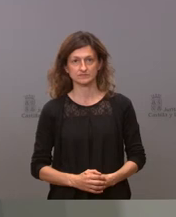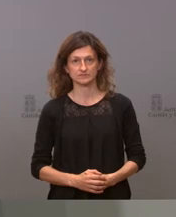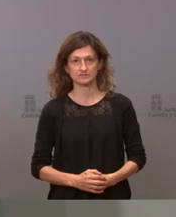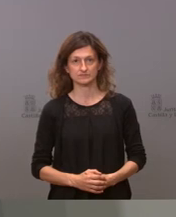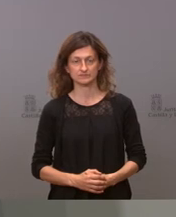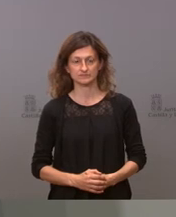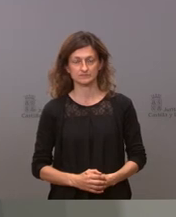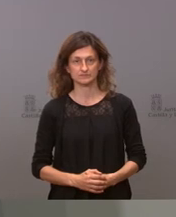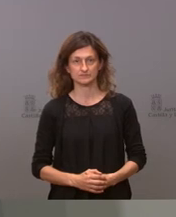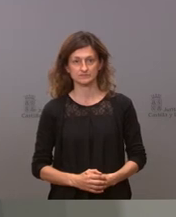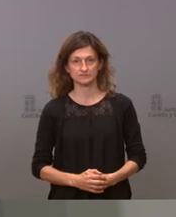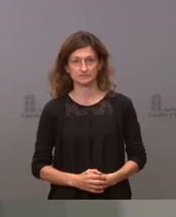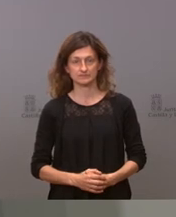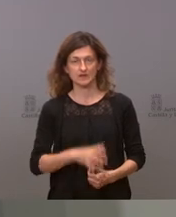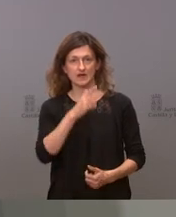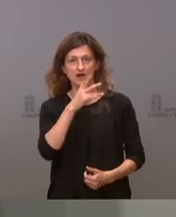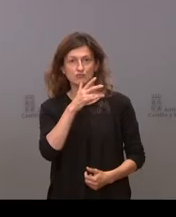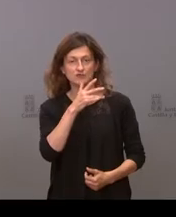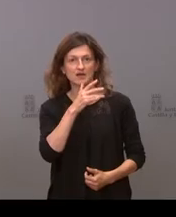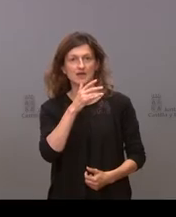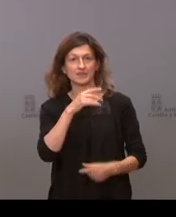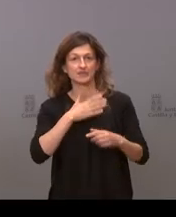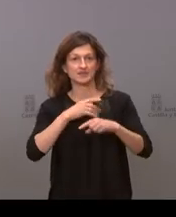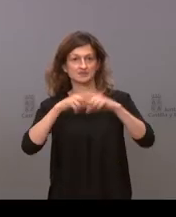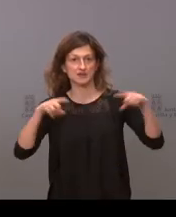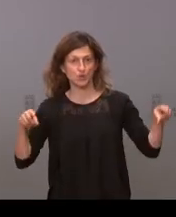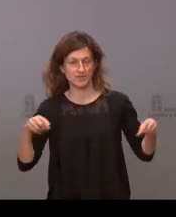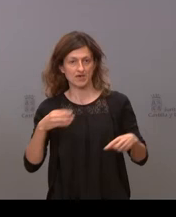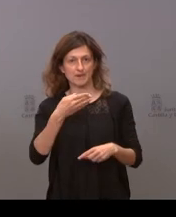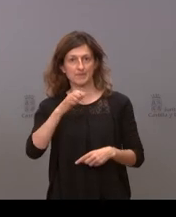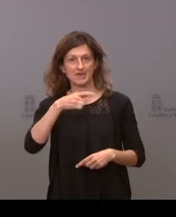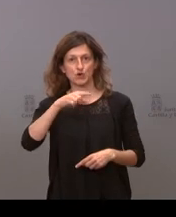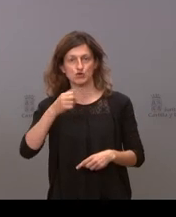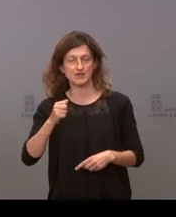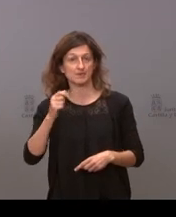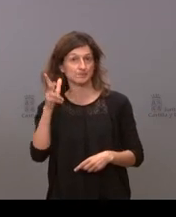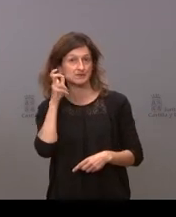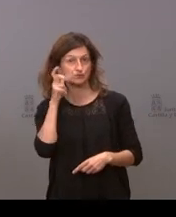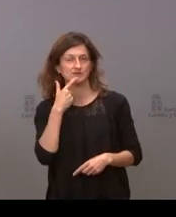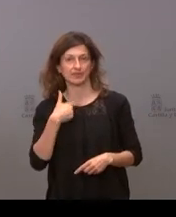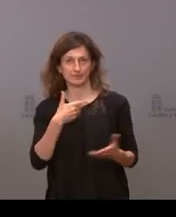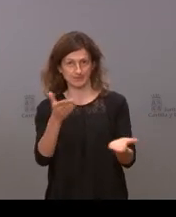vamos ahora con Begoña Rincón de Segovia Udaz Begoña nos escuchas adelante